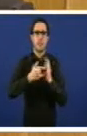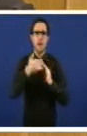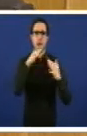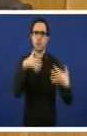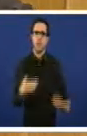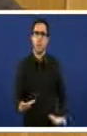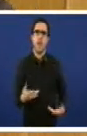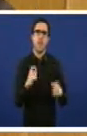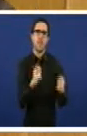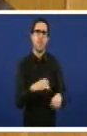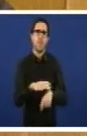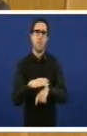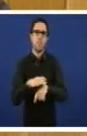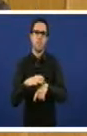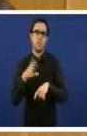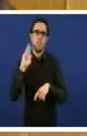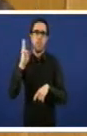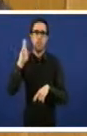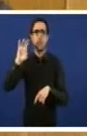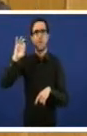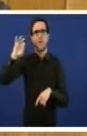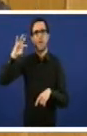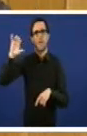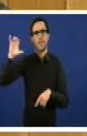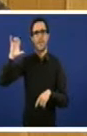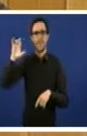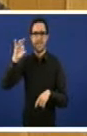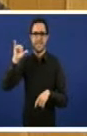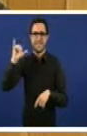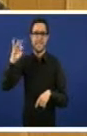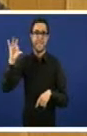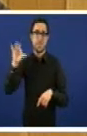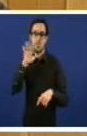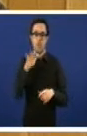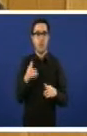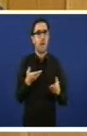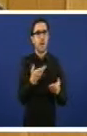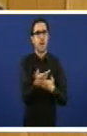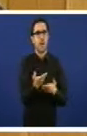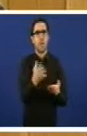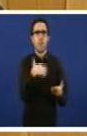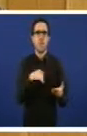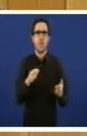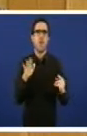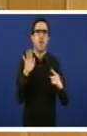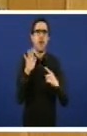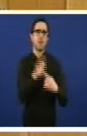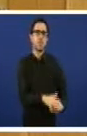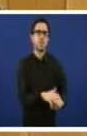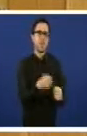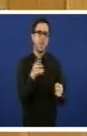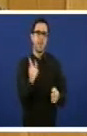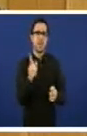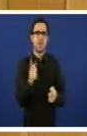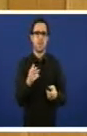Adiantar o custo dunha prótesis pode supoñer a exclusión do dereito sanitario e podemos por eso